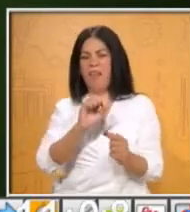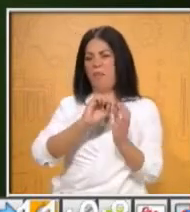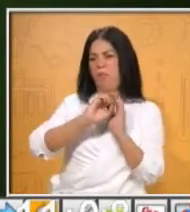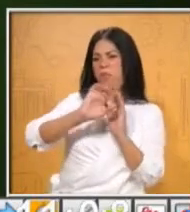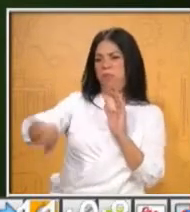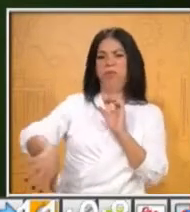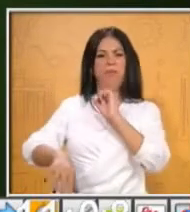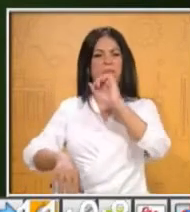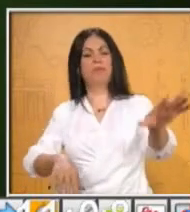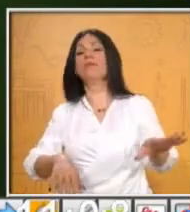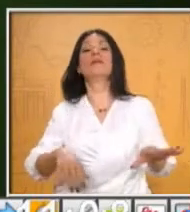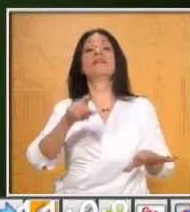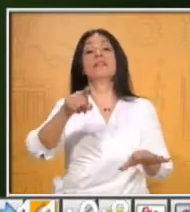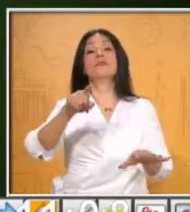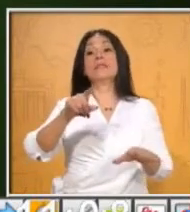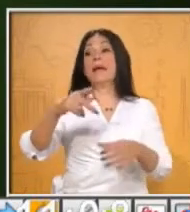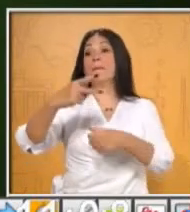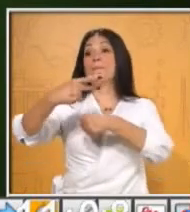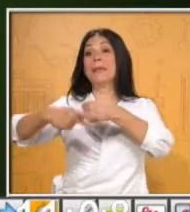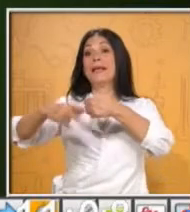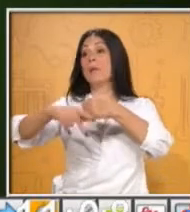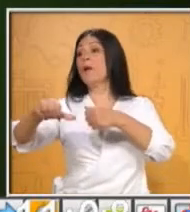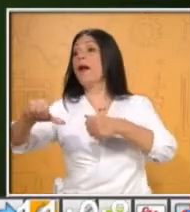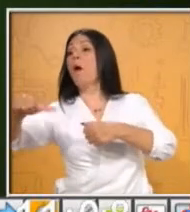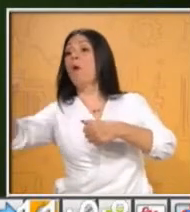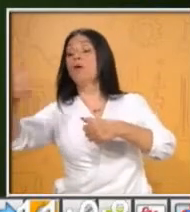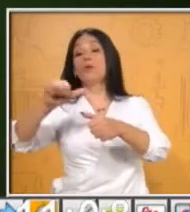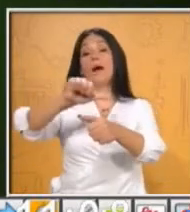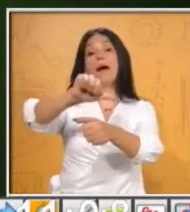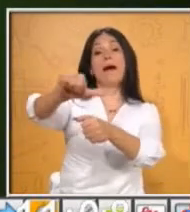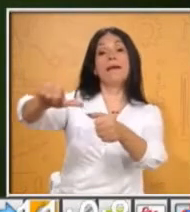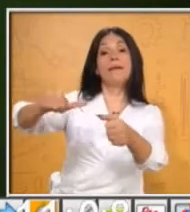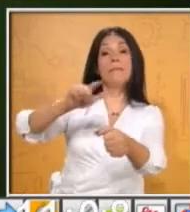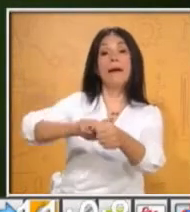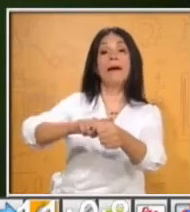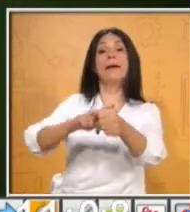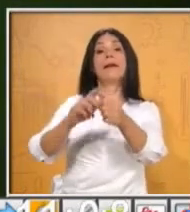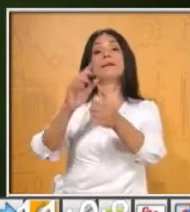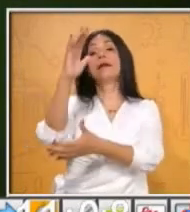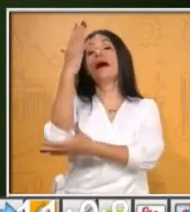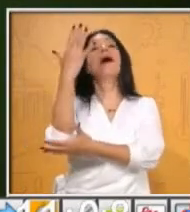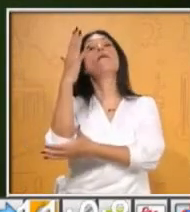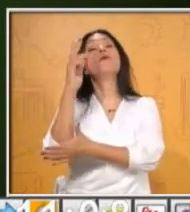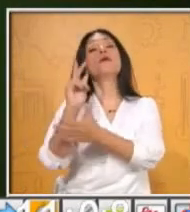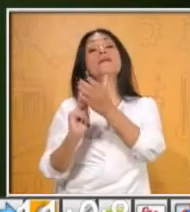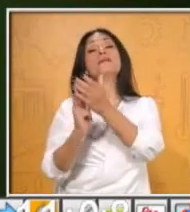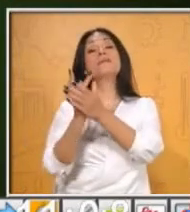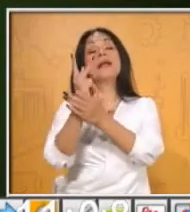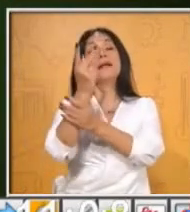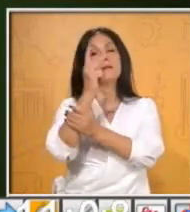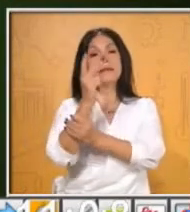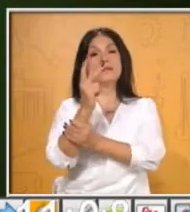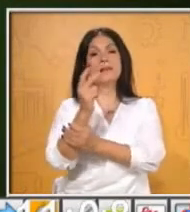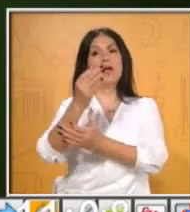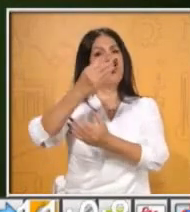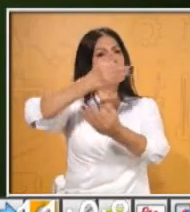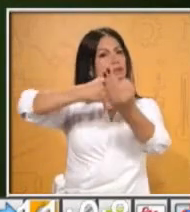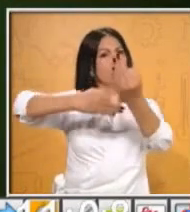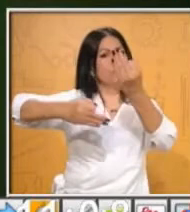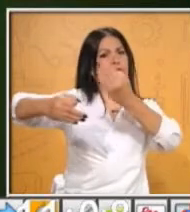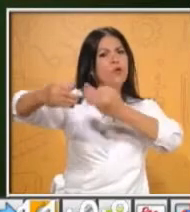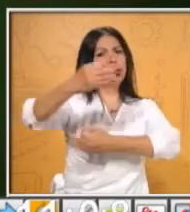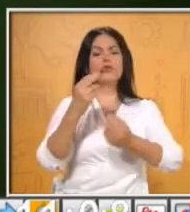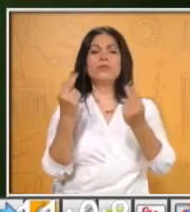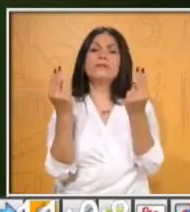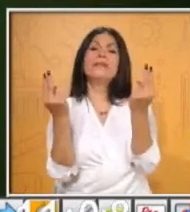incluidos, ya que recuerda que todos necesitamos de todos. Necesitamos también nosotros, como personas de los